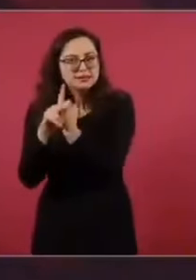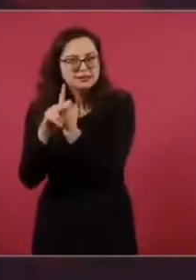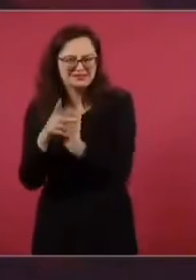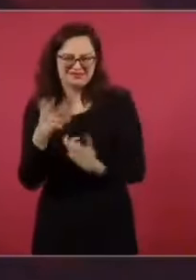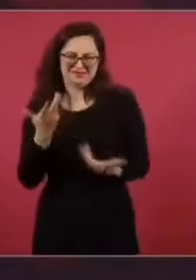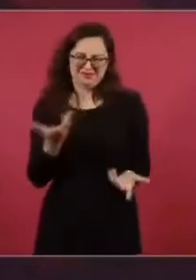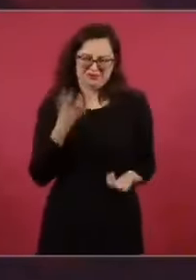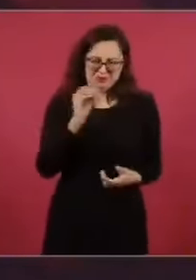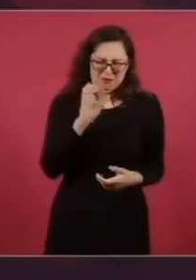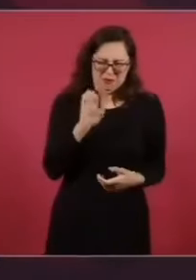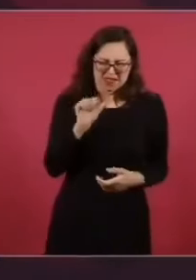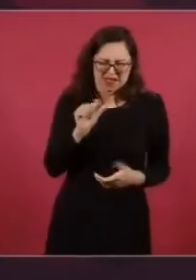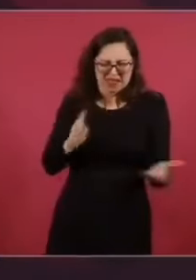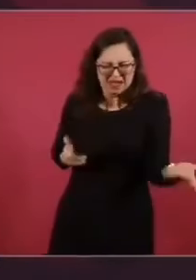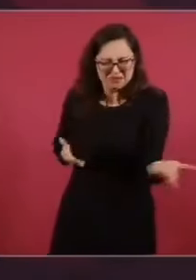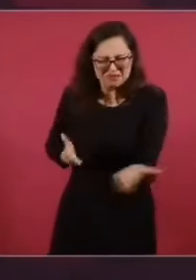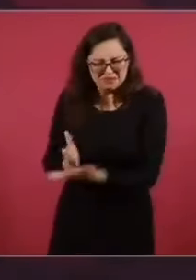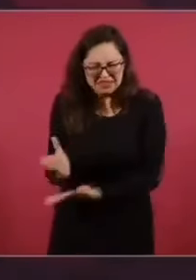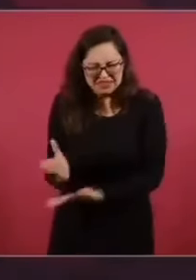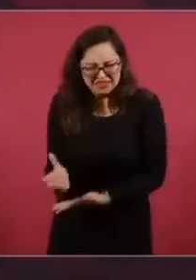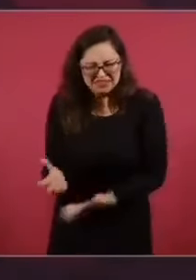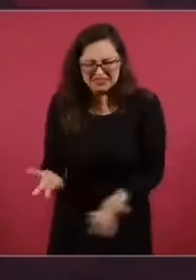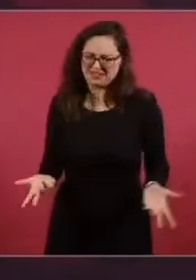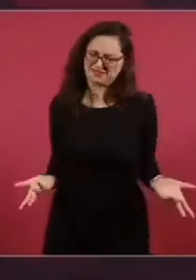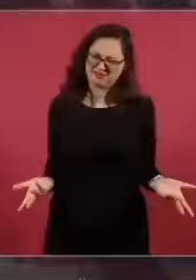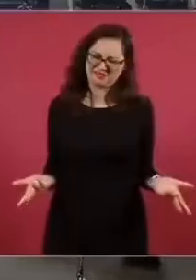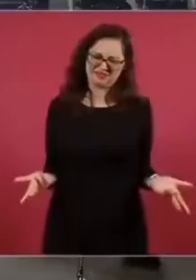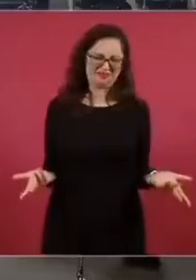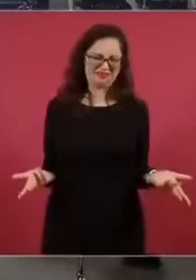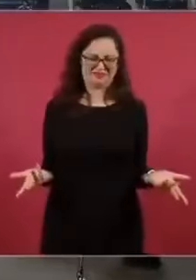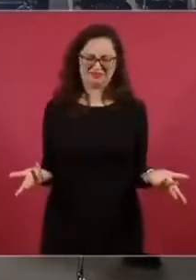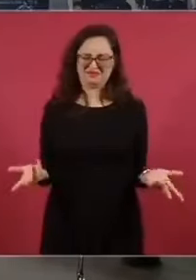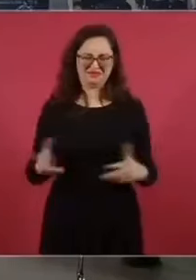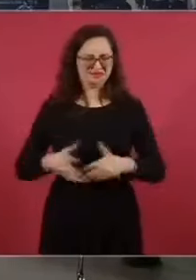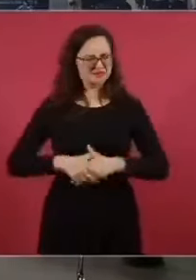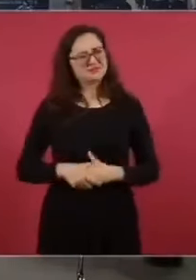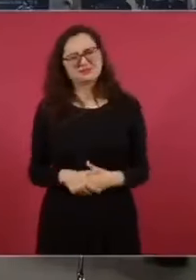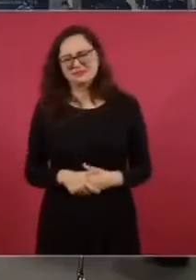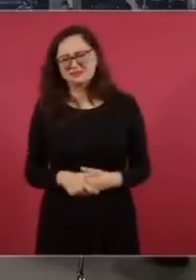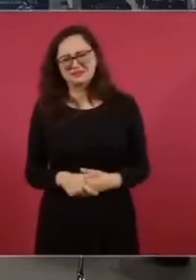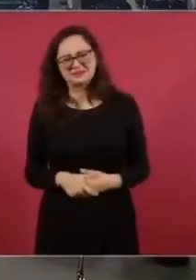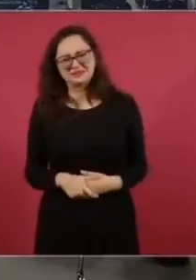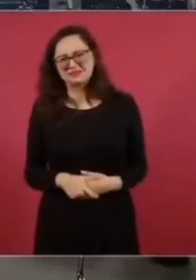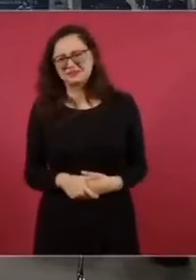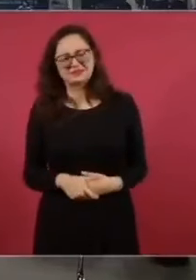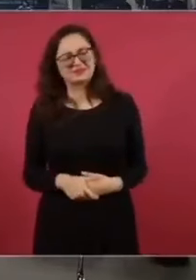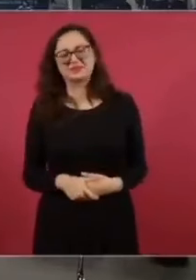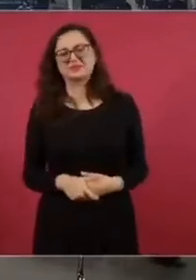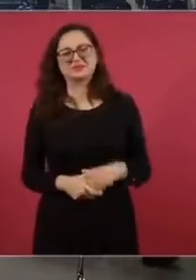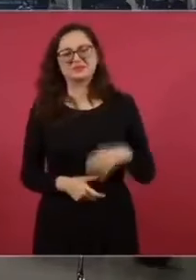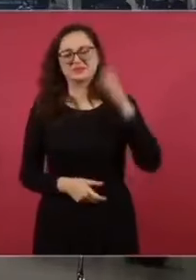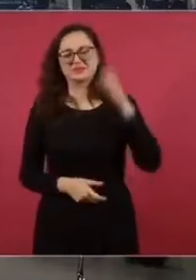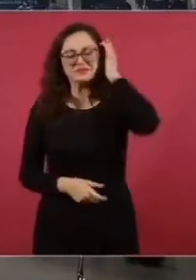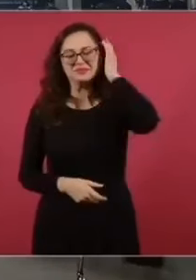lo acaban de decir, es que es muy